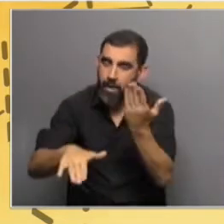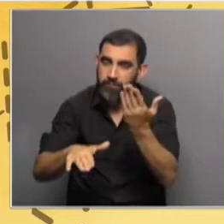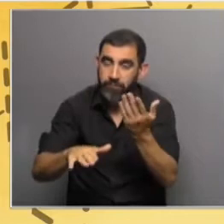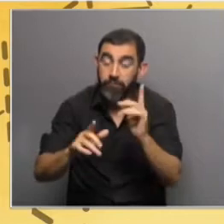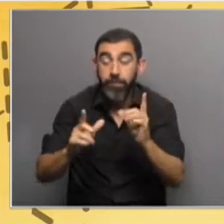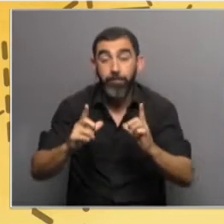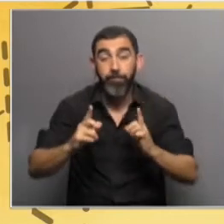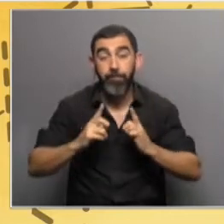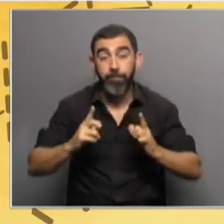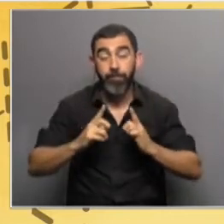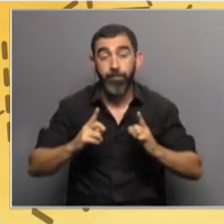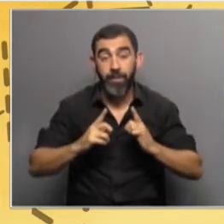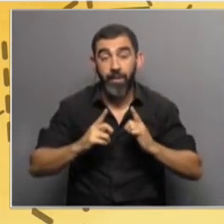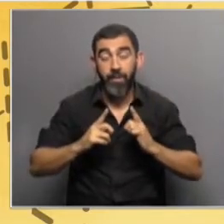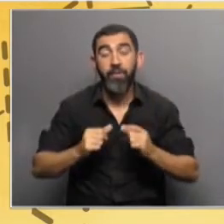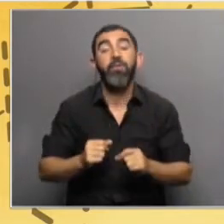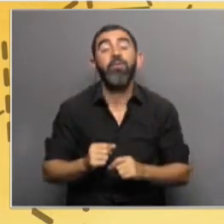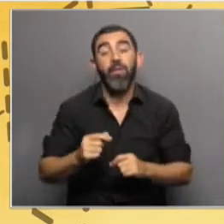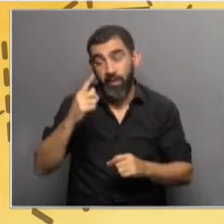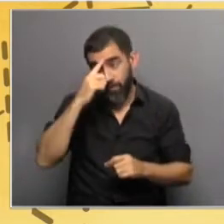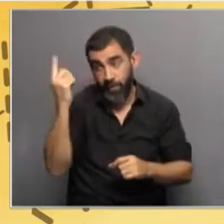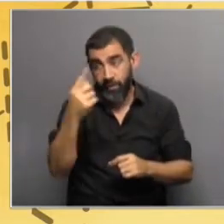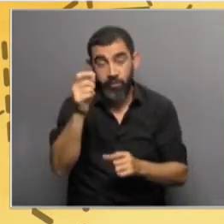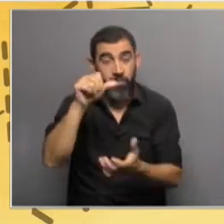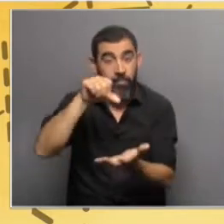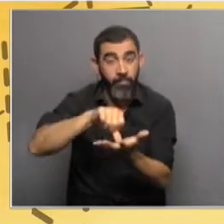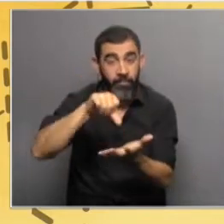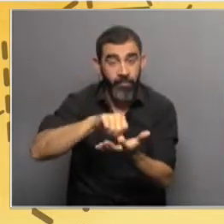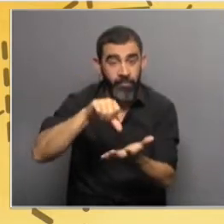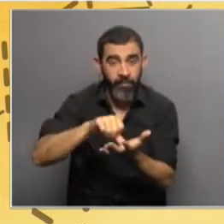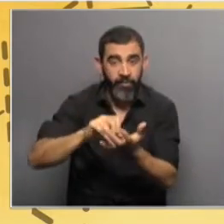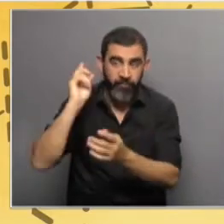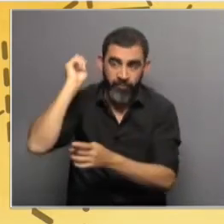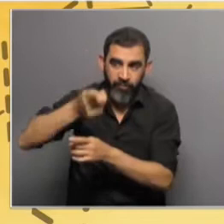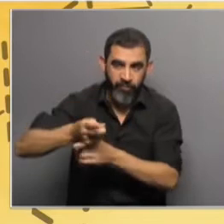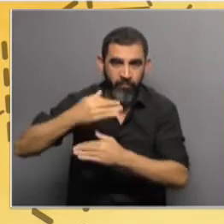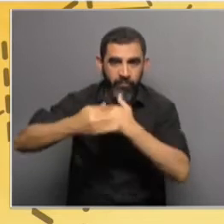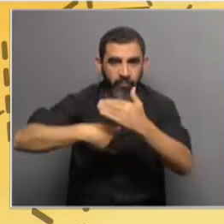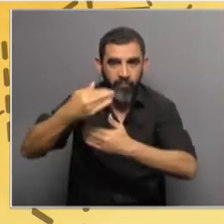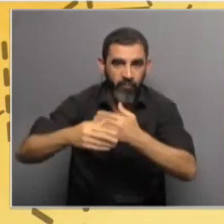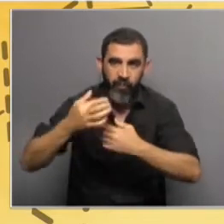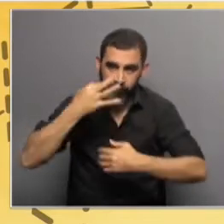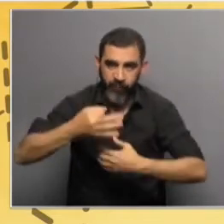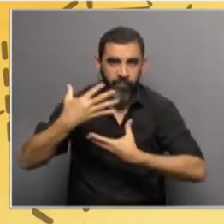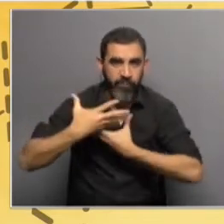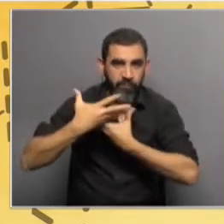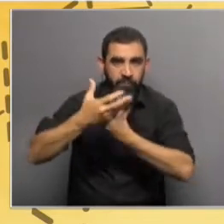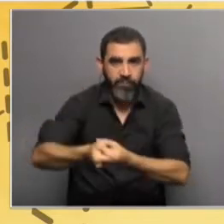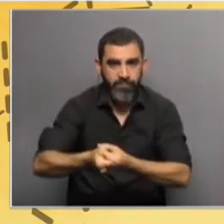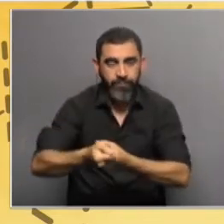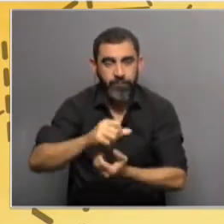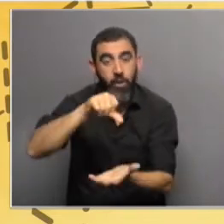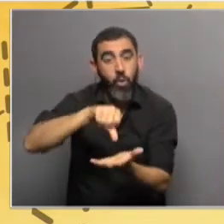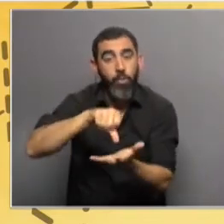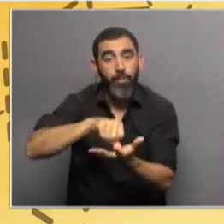esperamos de la comunidad internacional decisiones y avances que ayuden a los